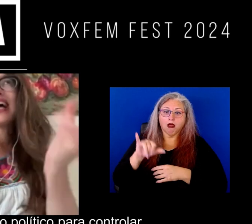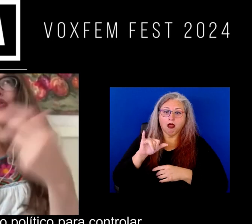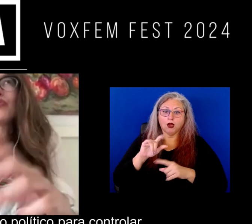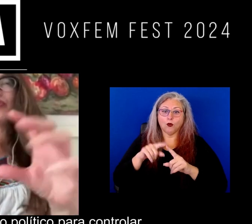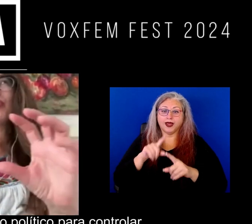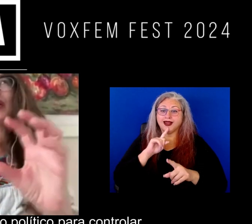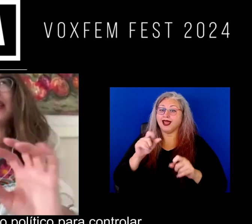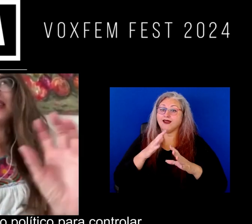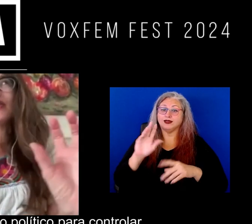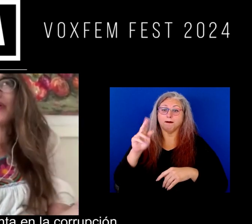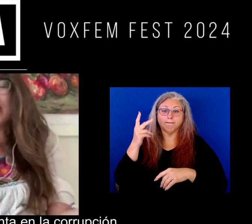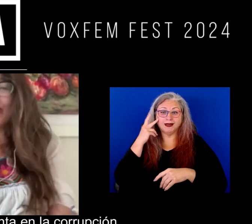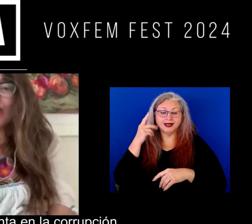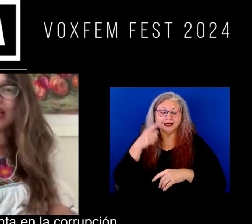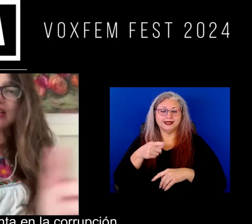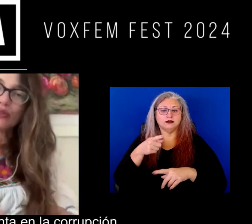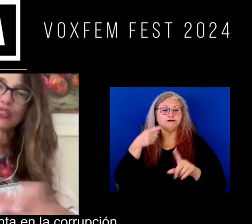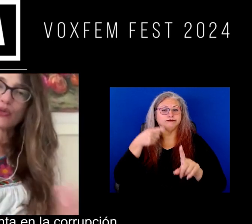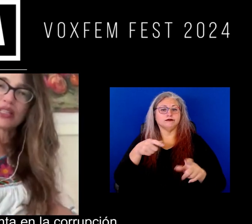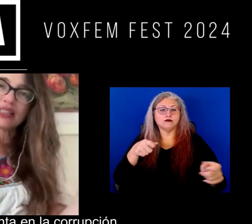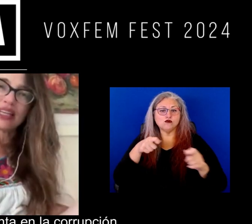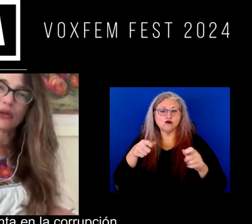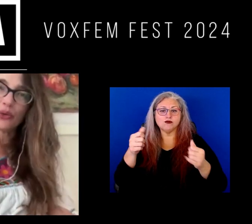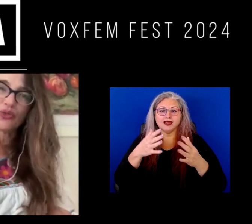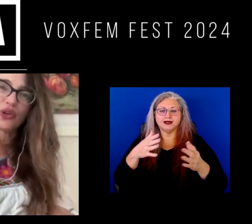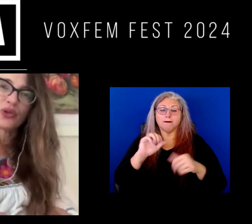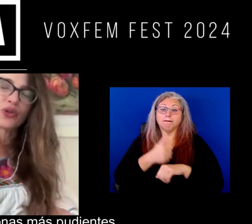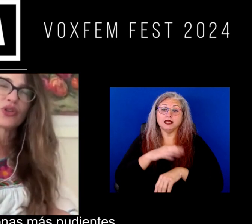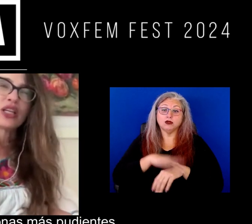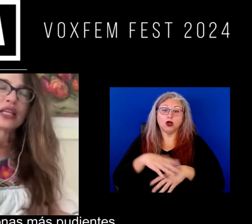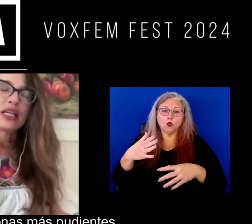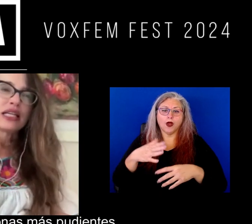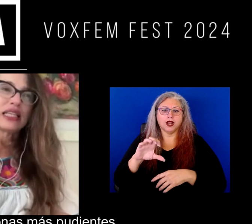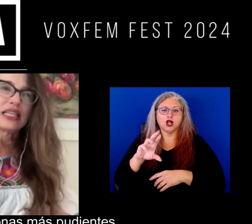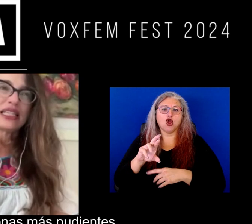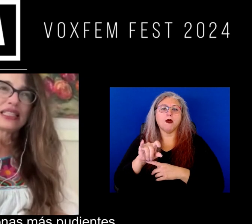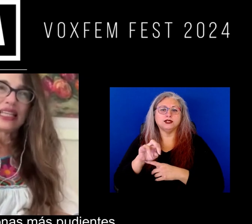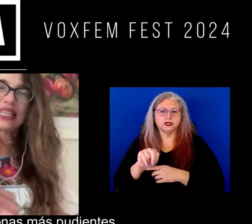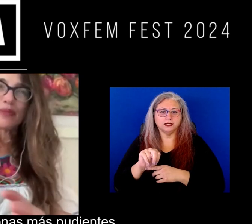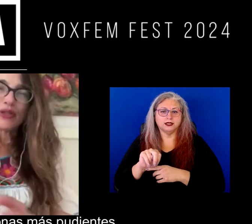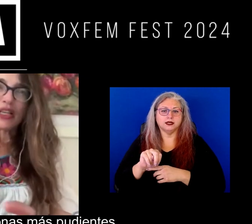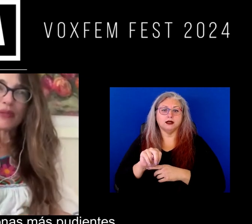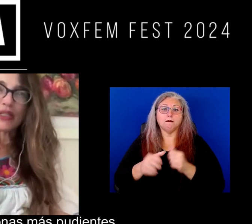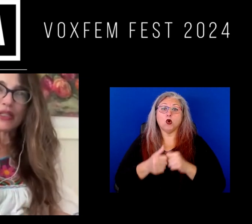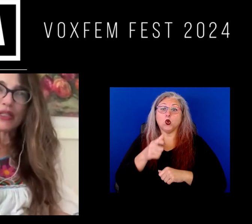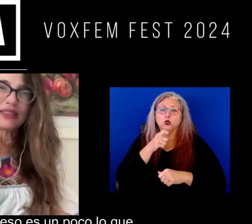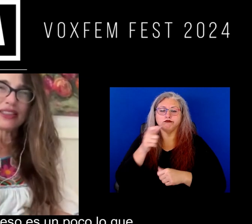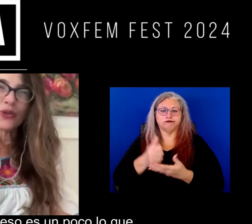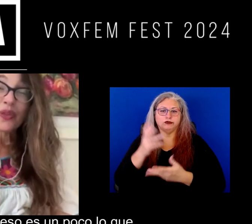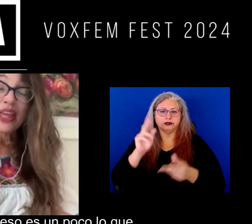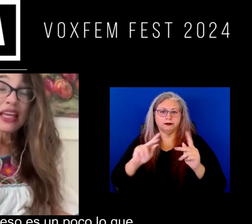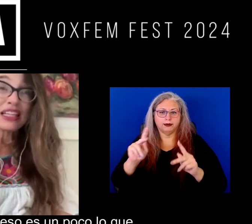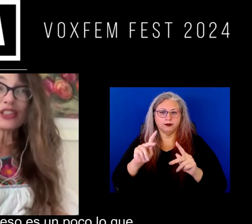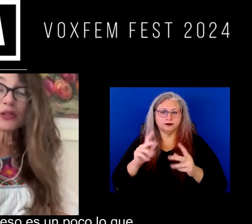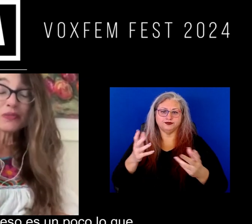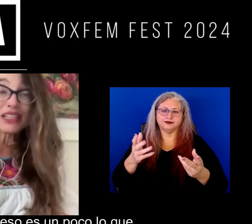es algo político para controlar y todo se sustenta en la corrupción ¿no? de las personas más pudientes ¿no?